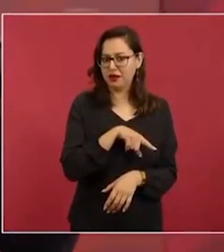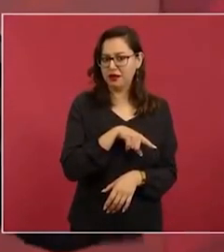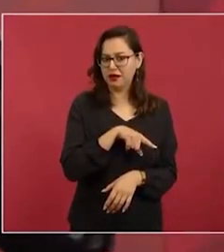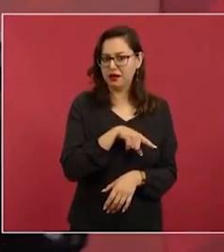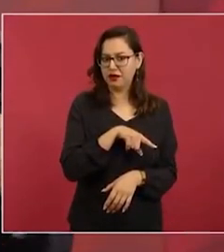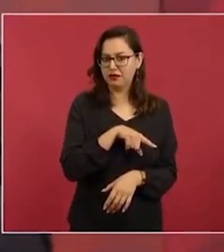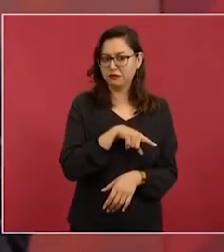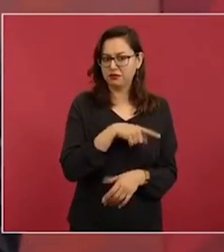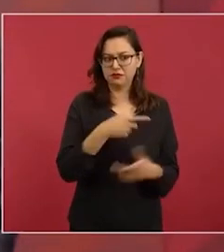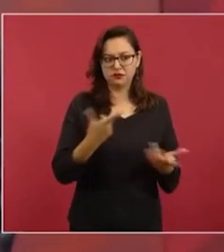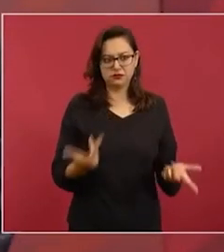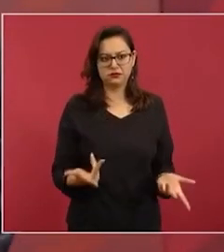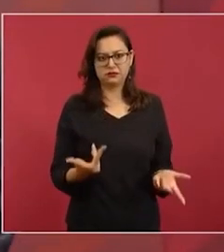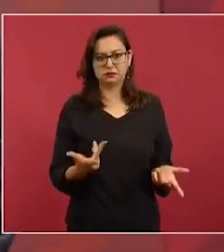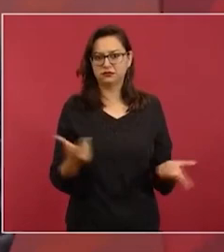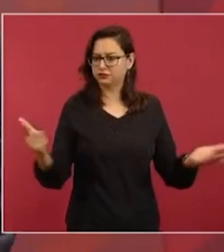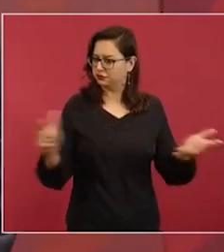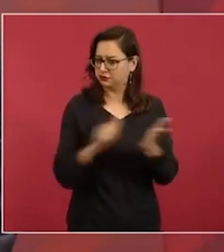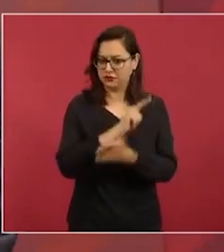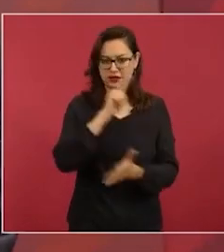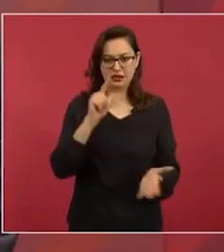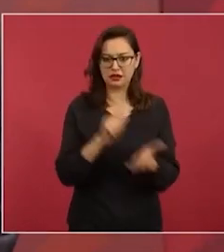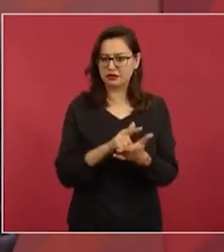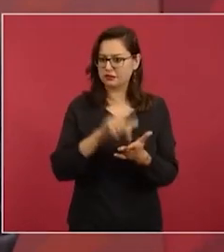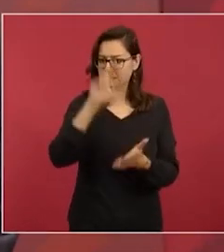la revocación del mandato,